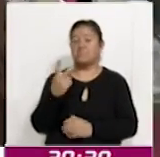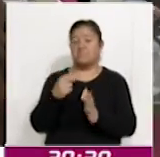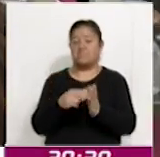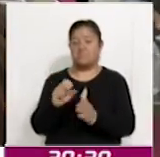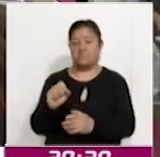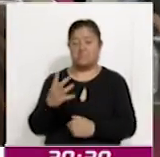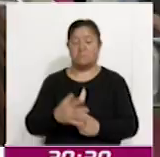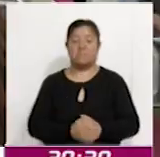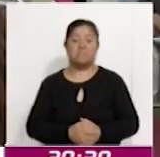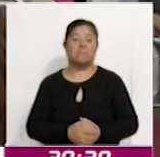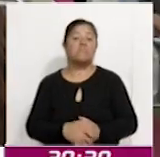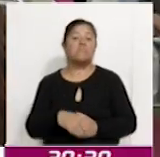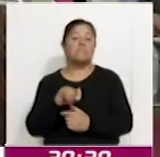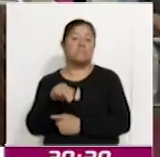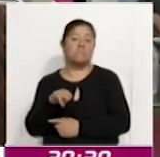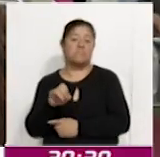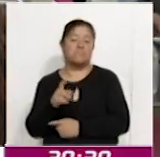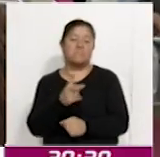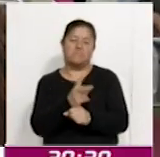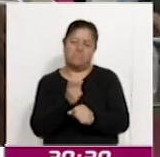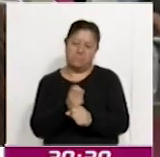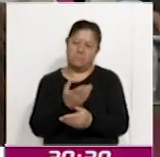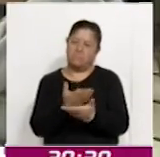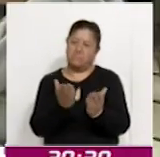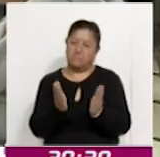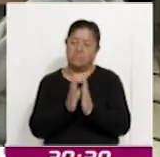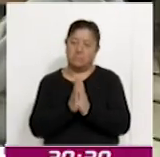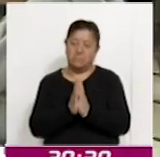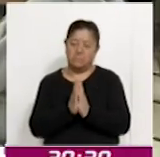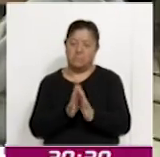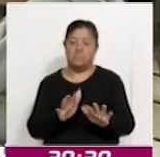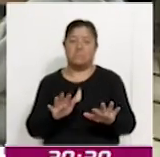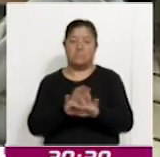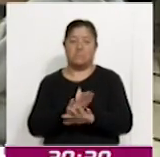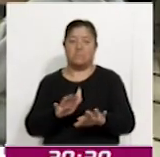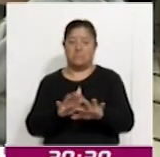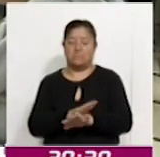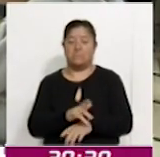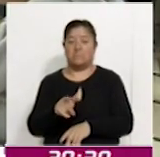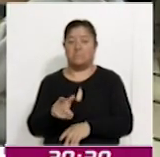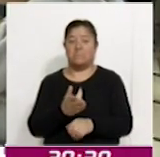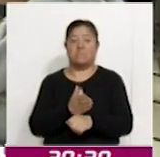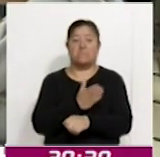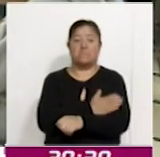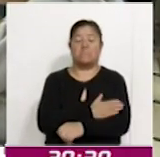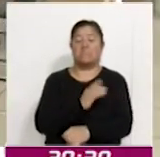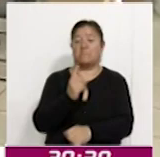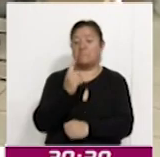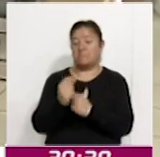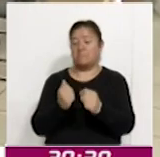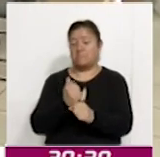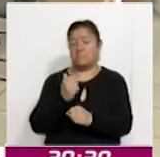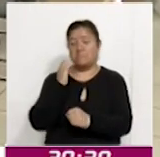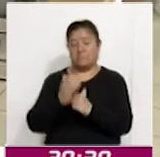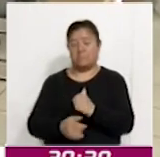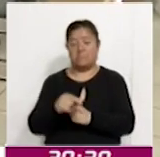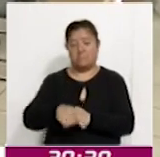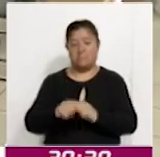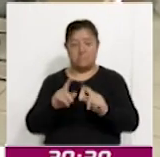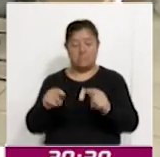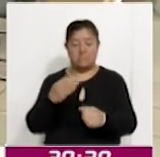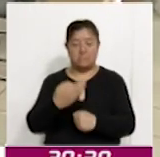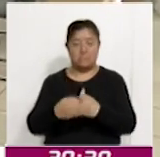Instituto Nacional Electoral exhorta a la ciudadanía a renovarlas antes de que finalice el año. En Tlaxcala aún faltan por renovarse